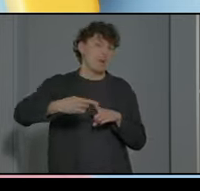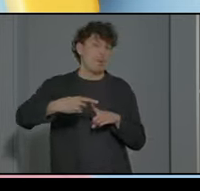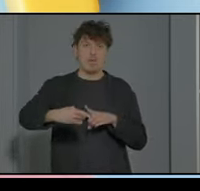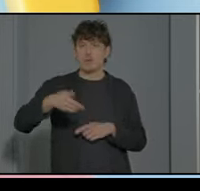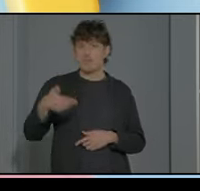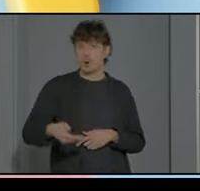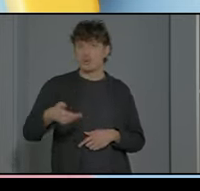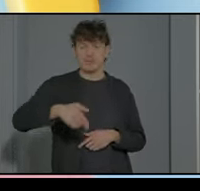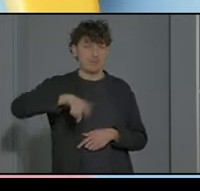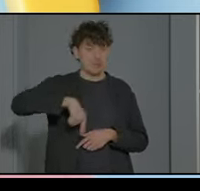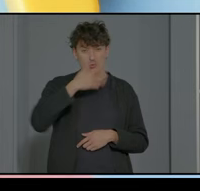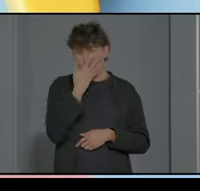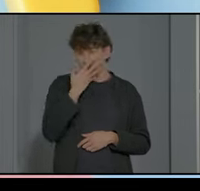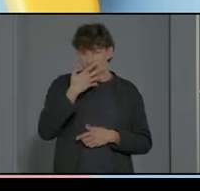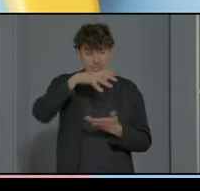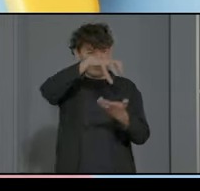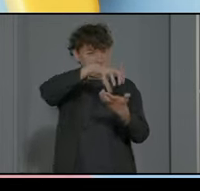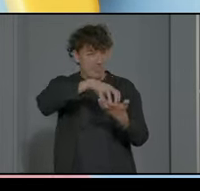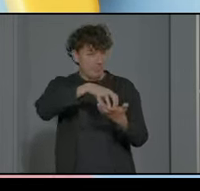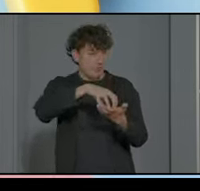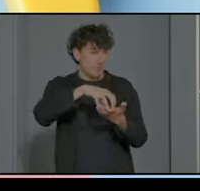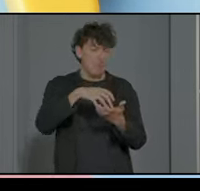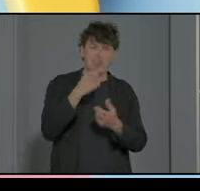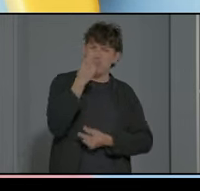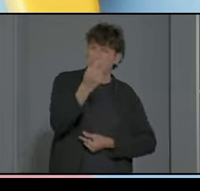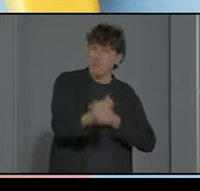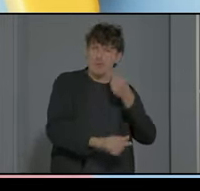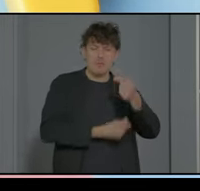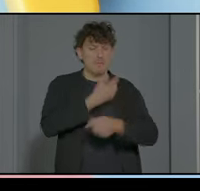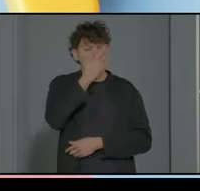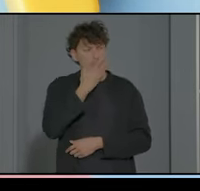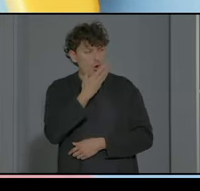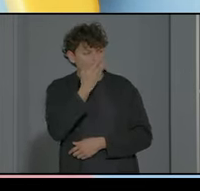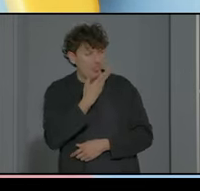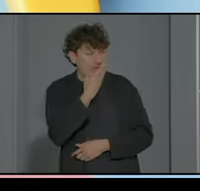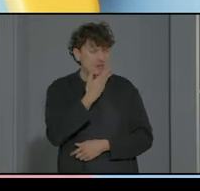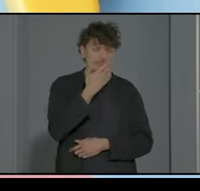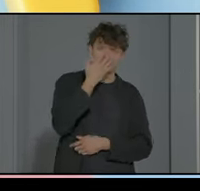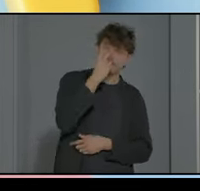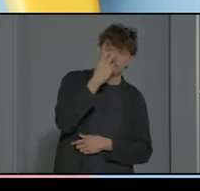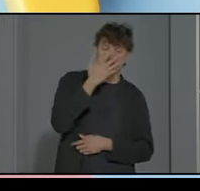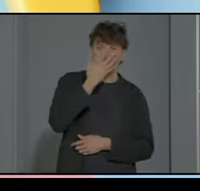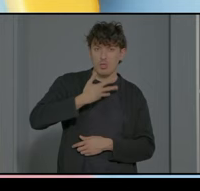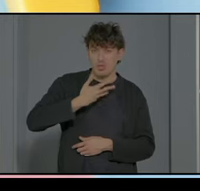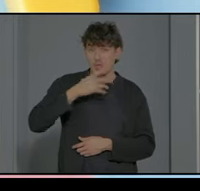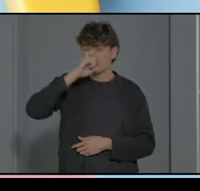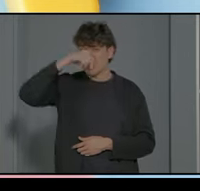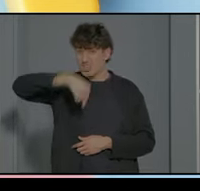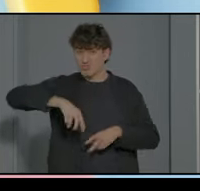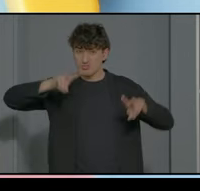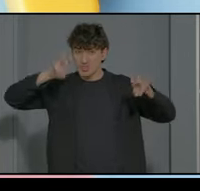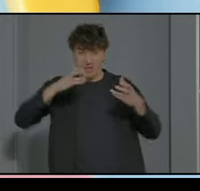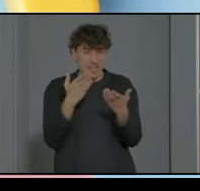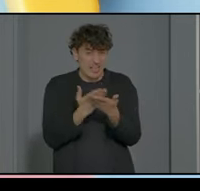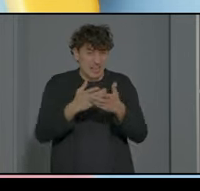ir conociendo un poquito el centro pero muy poquito a poco la verdad es que por ejemplo este año con lo de las burbujas